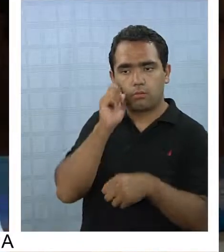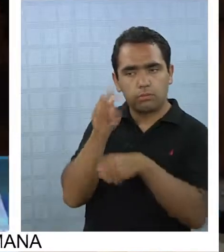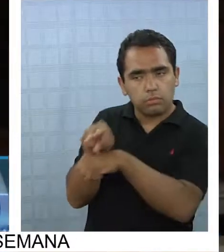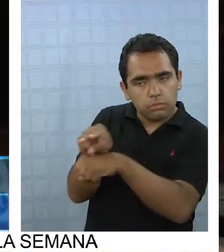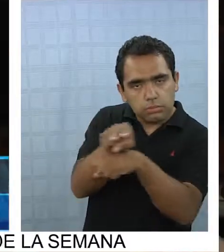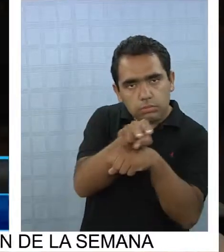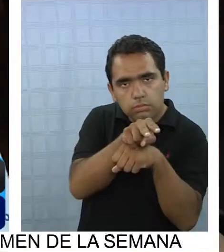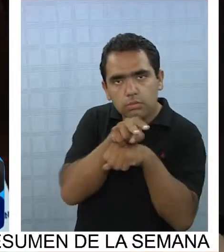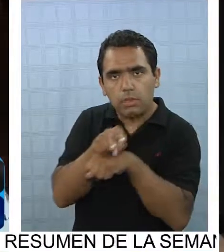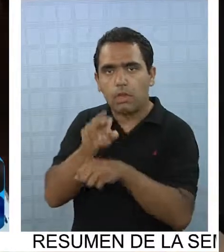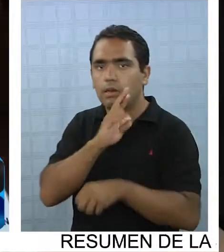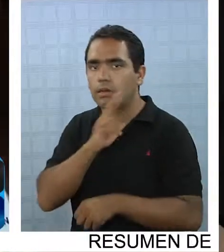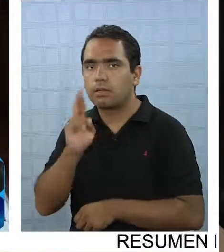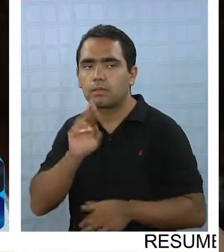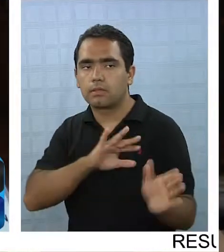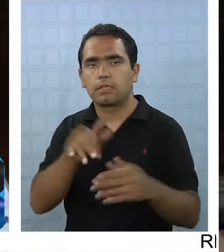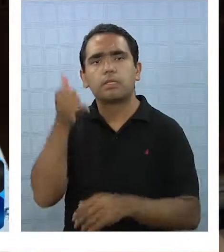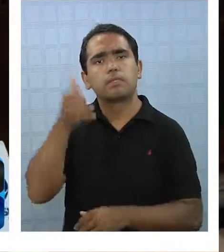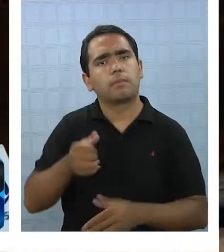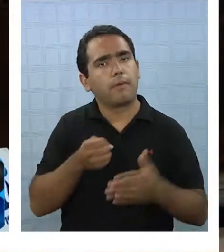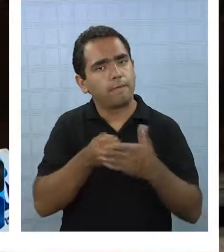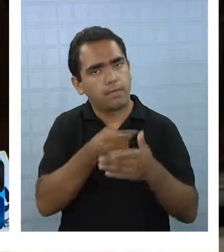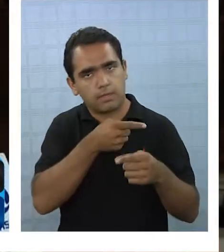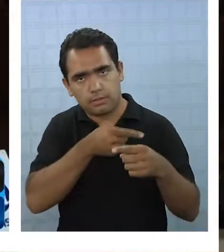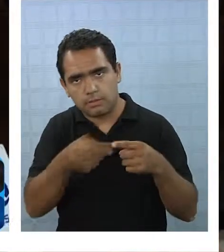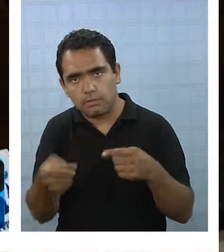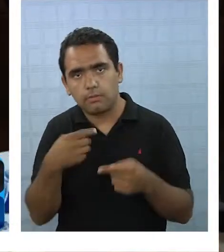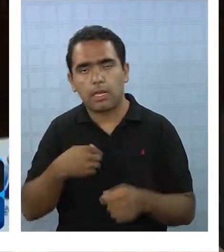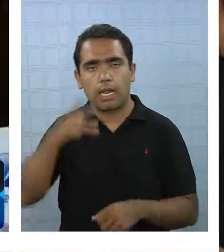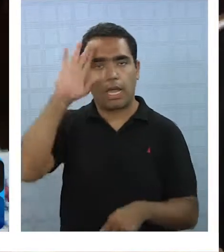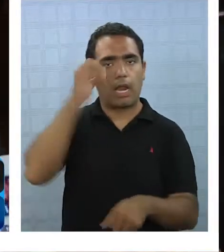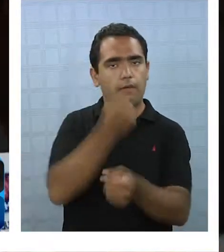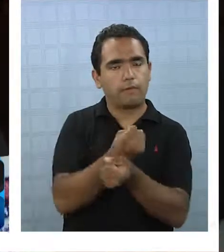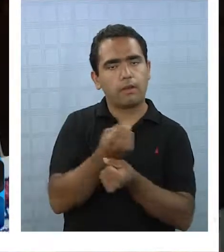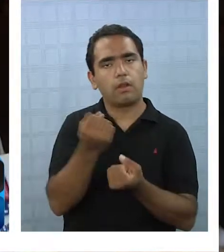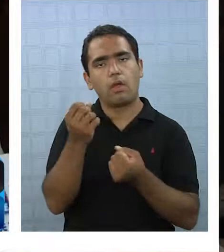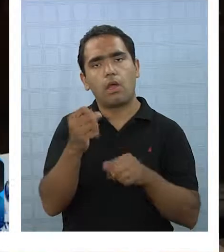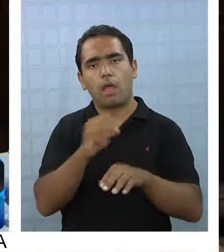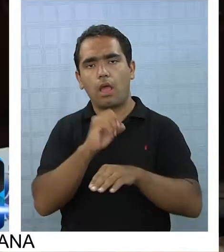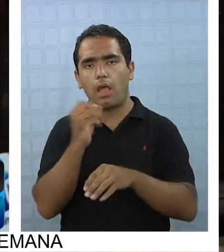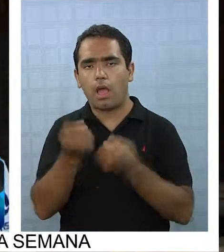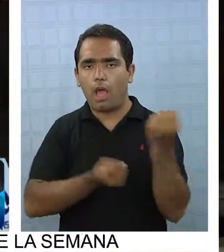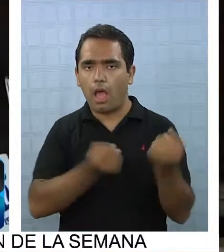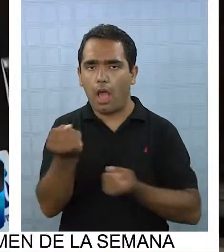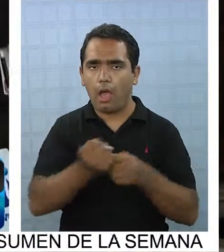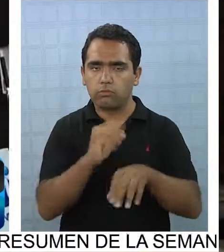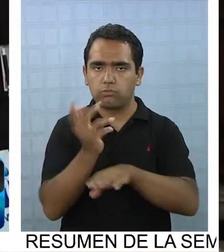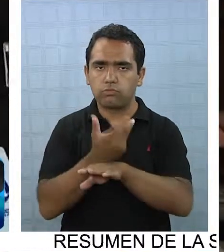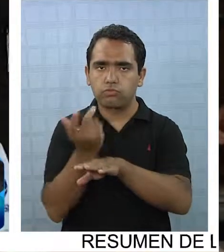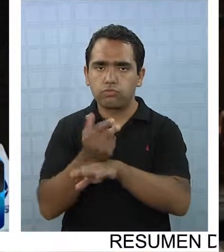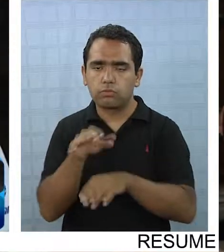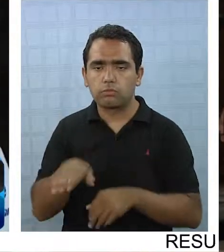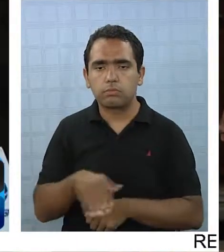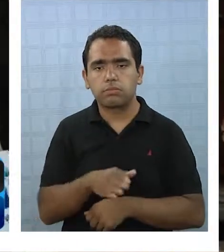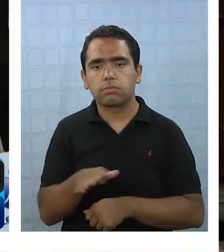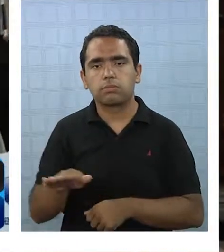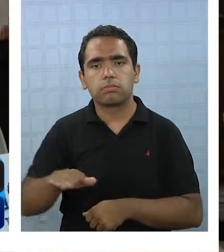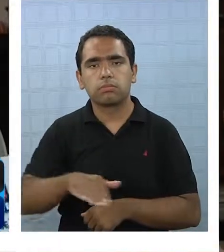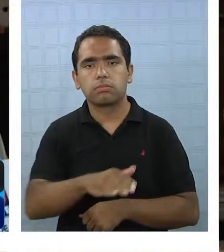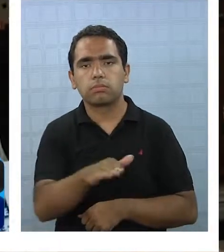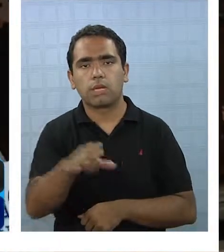los fines de semana que Carabineros lo hace, tener un vehículo policial, un orden móvil con